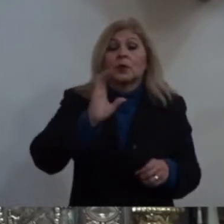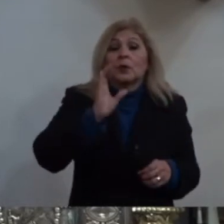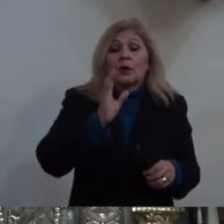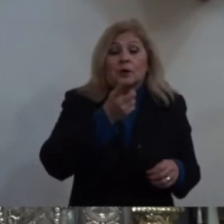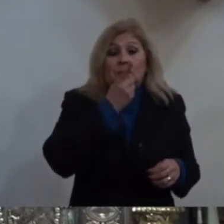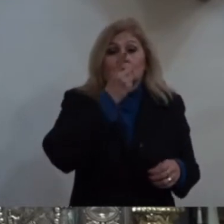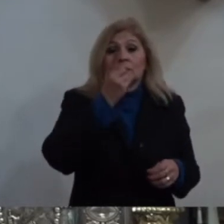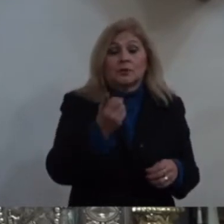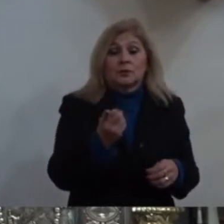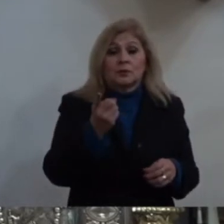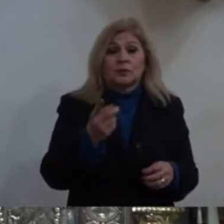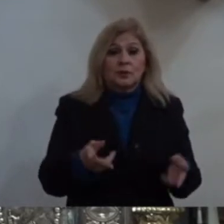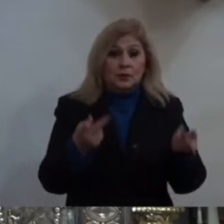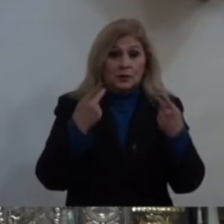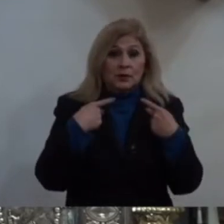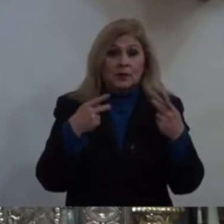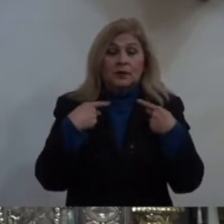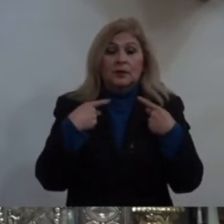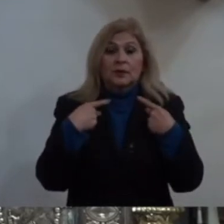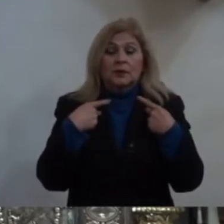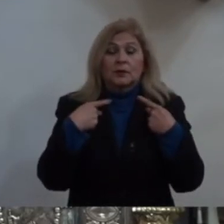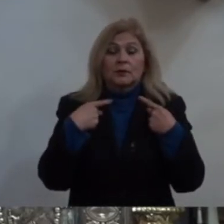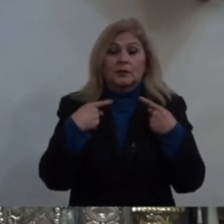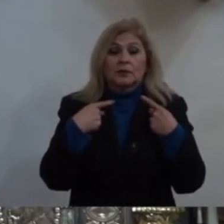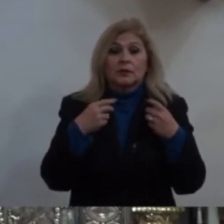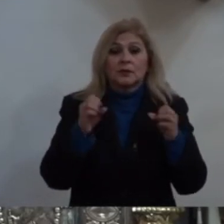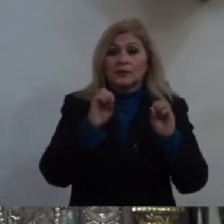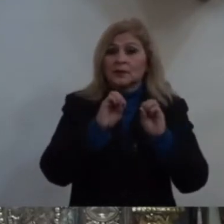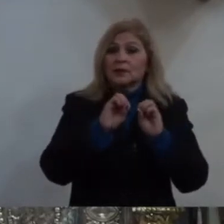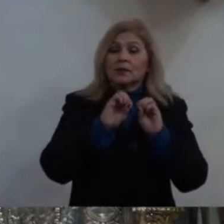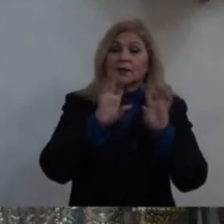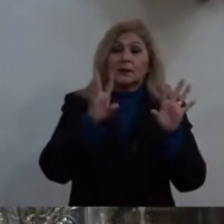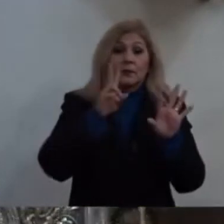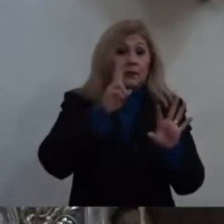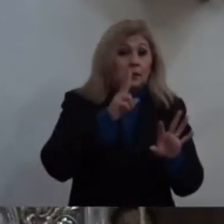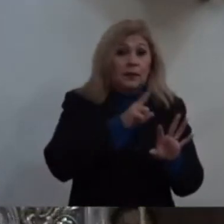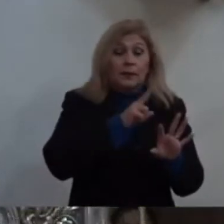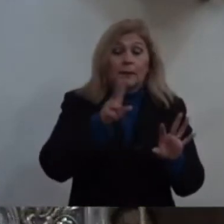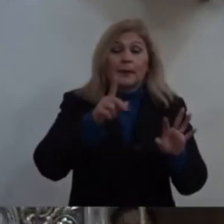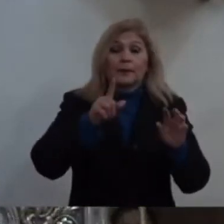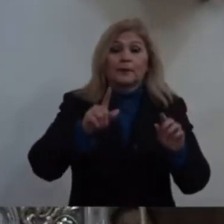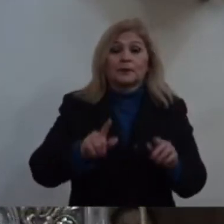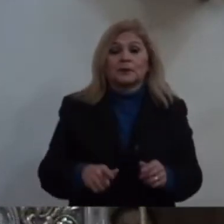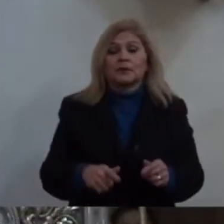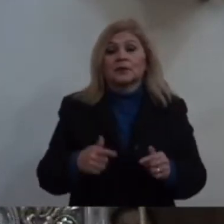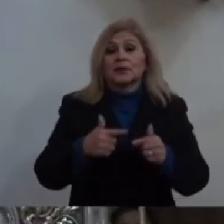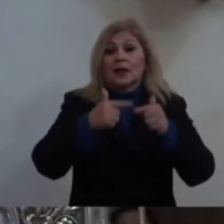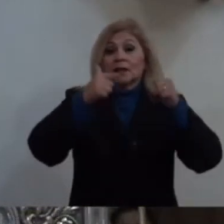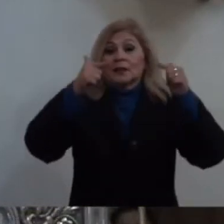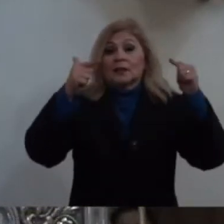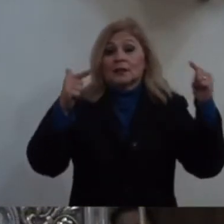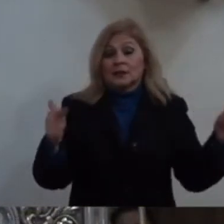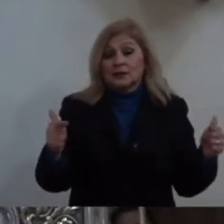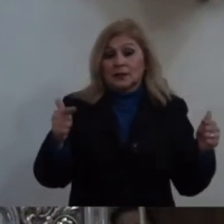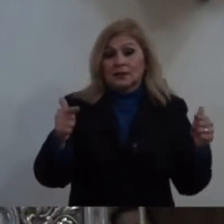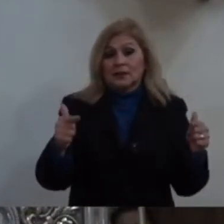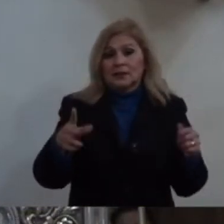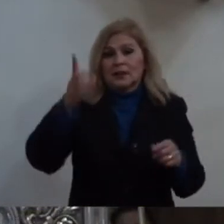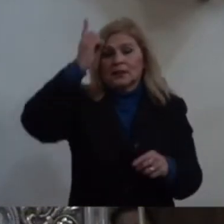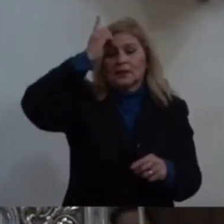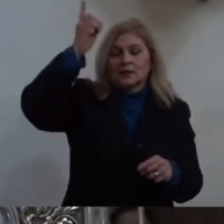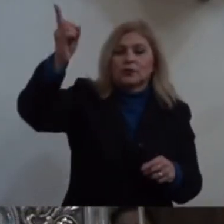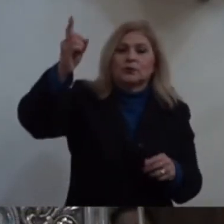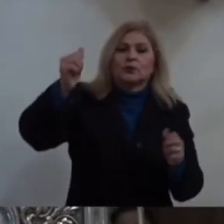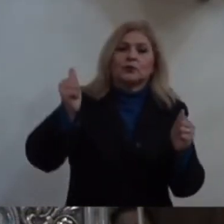dejamos Que con claridad Vean la grandeza Que Dios hace por ellos